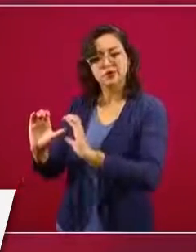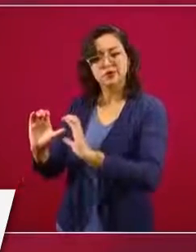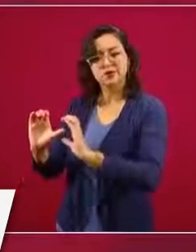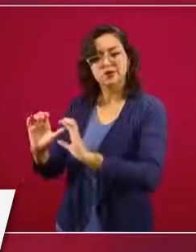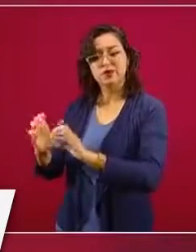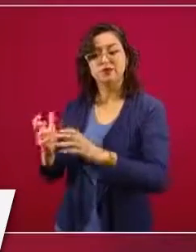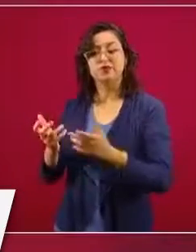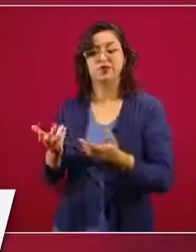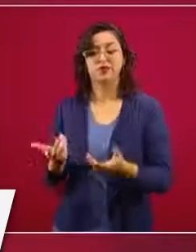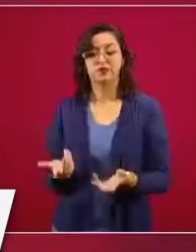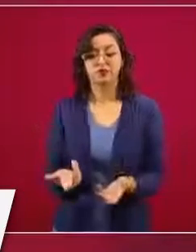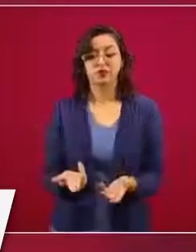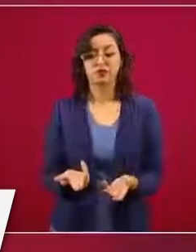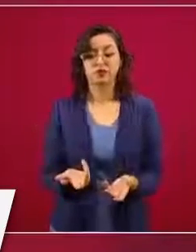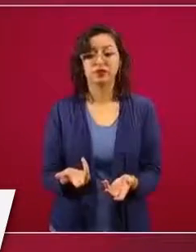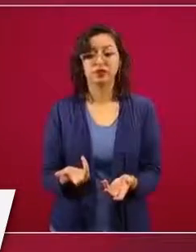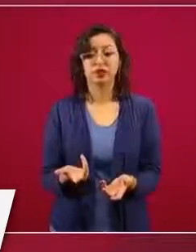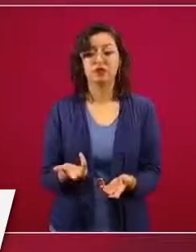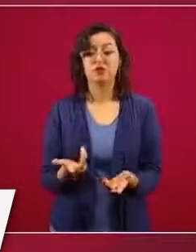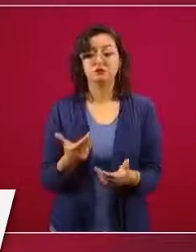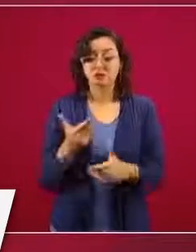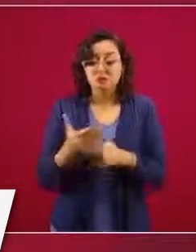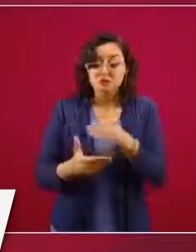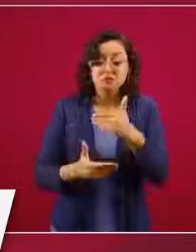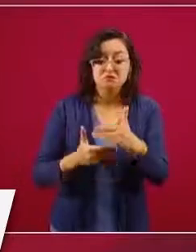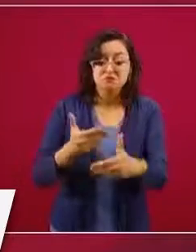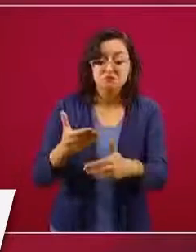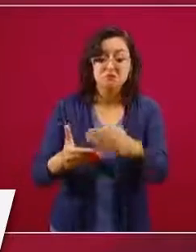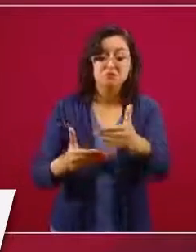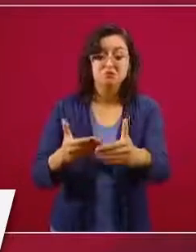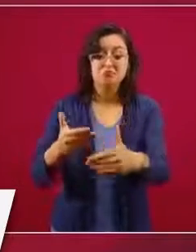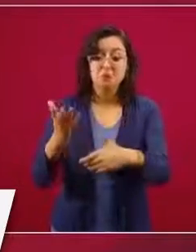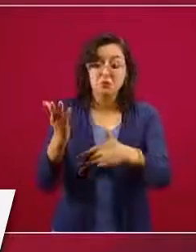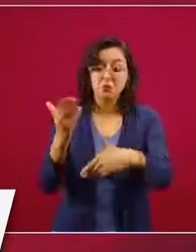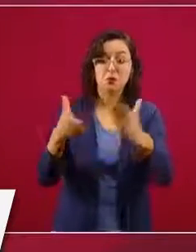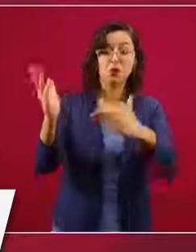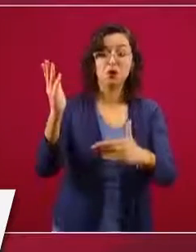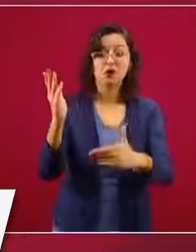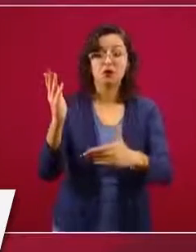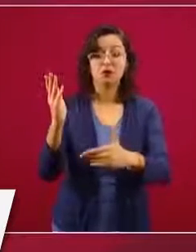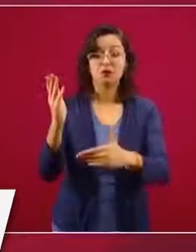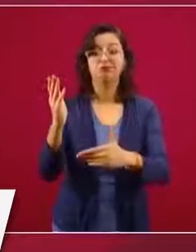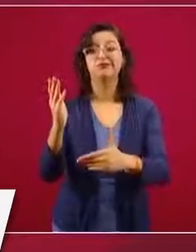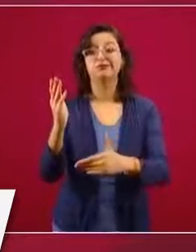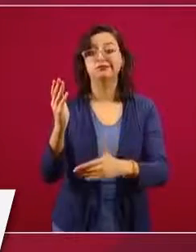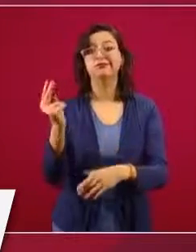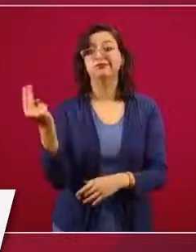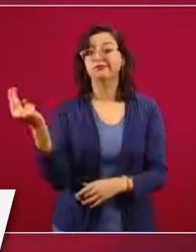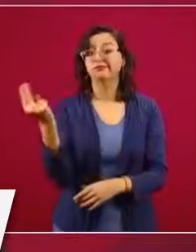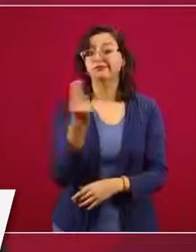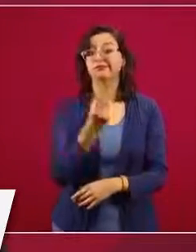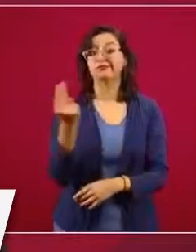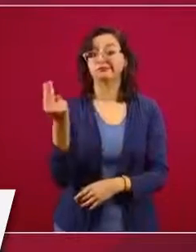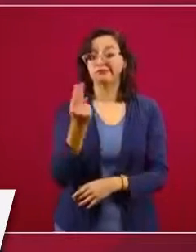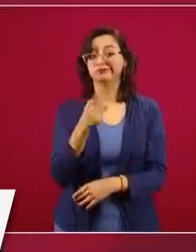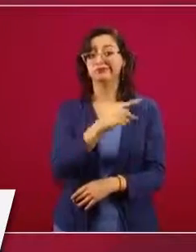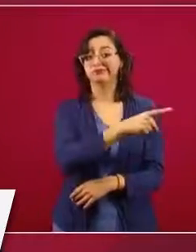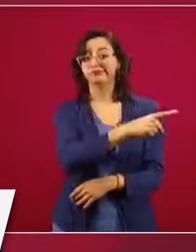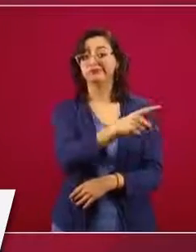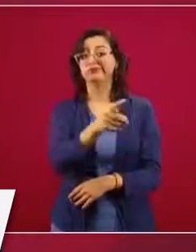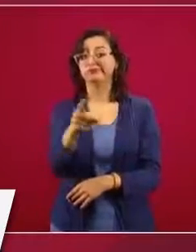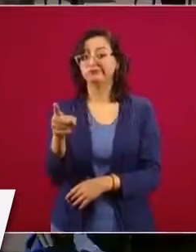Y de la posibilidad de salir adelante lo más rápido posible depende la salud de ellos.